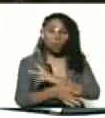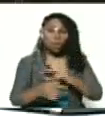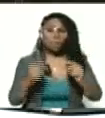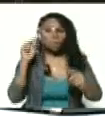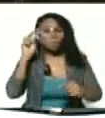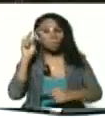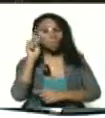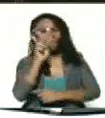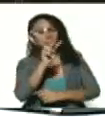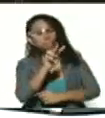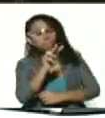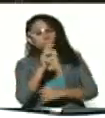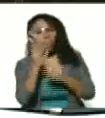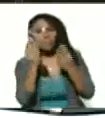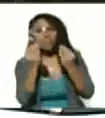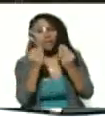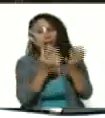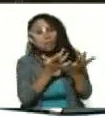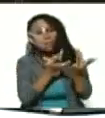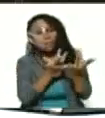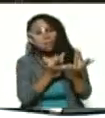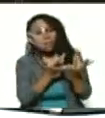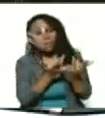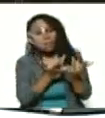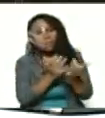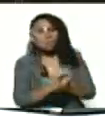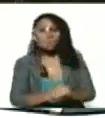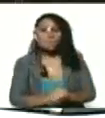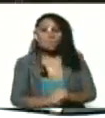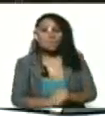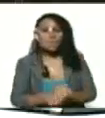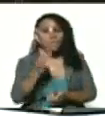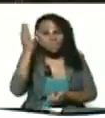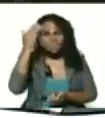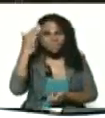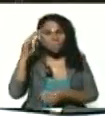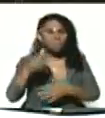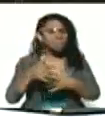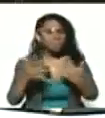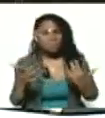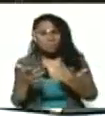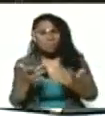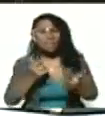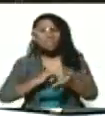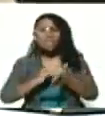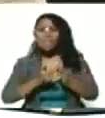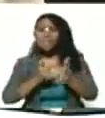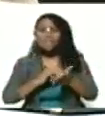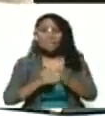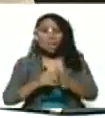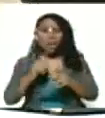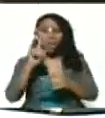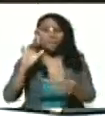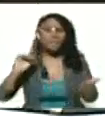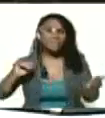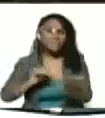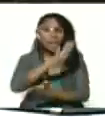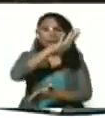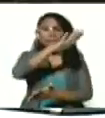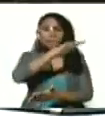con mucha esperanza, que sabemos que van a significar un salto